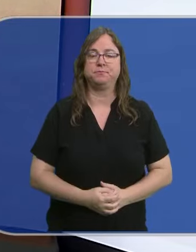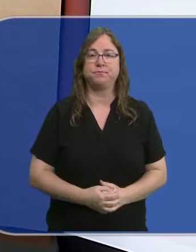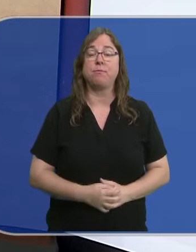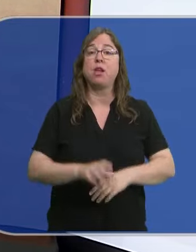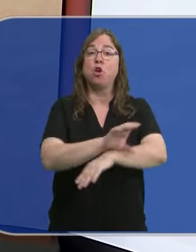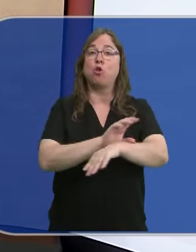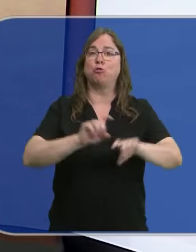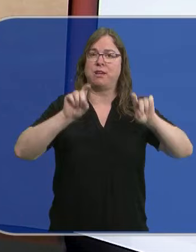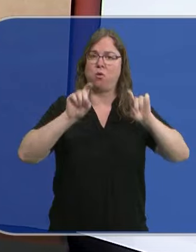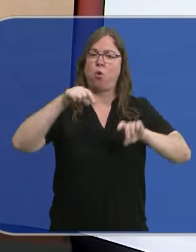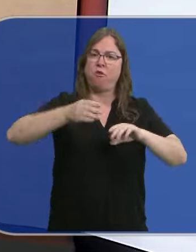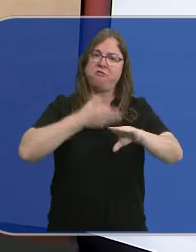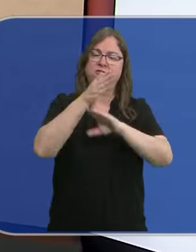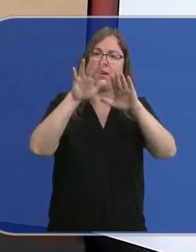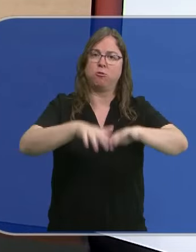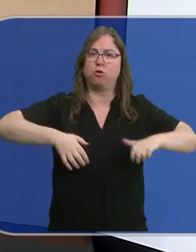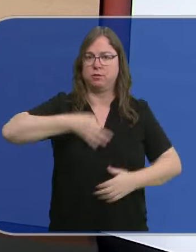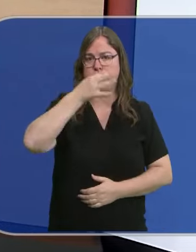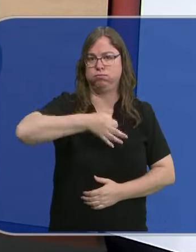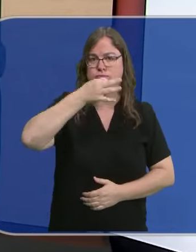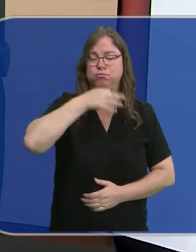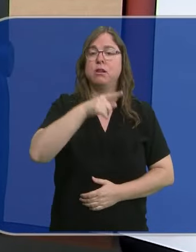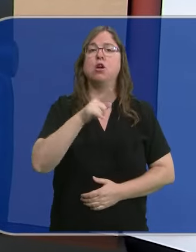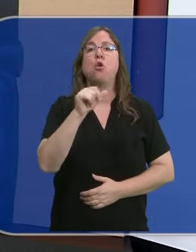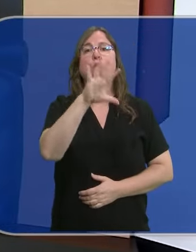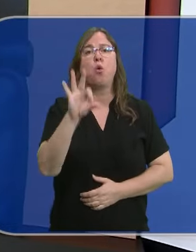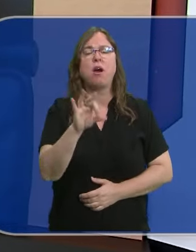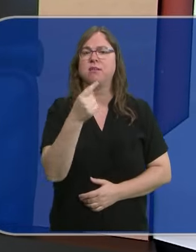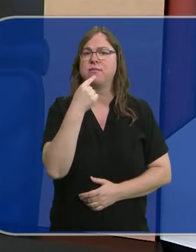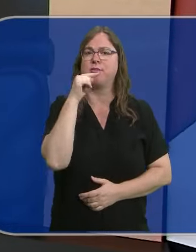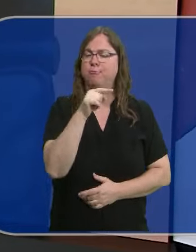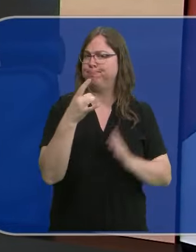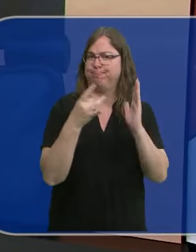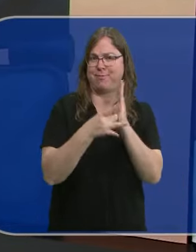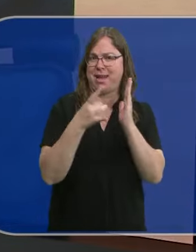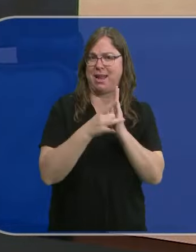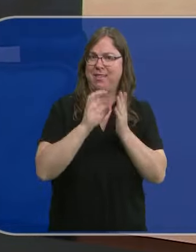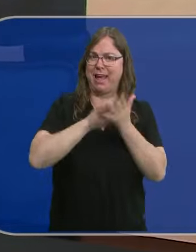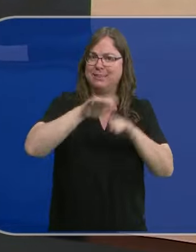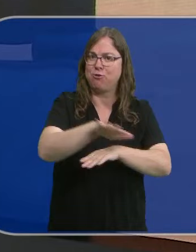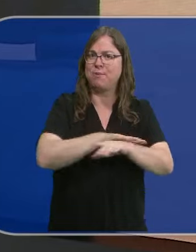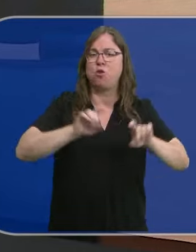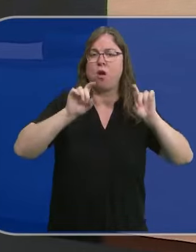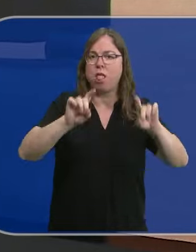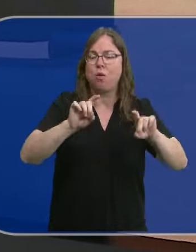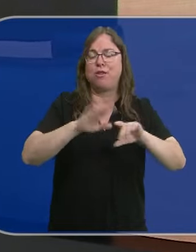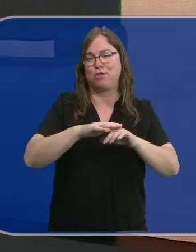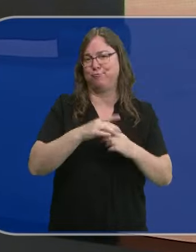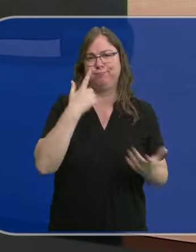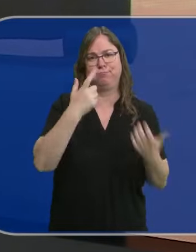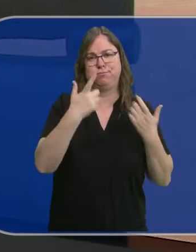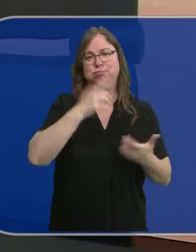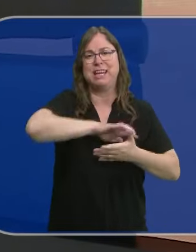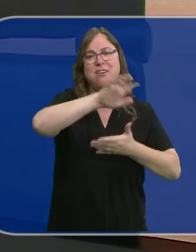La consejera de Educación ha comparecido hoy en las Cortes. Rocío Lucas ha destacado la calidad que Castilla y León ofrece en este área, como refleja cada